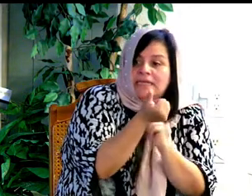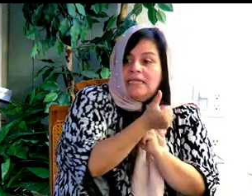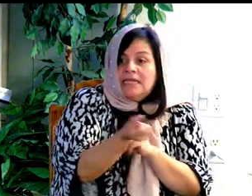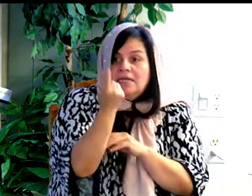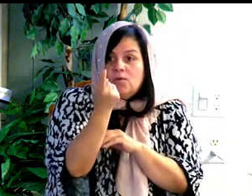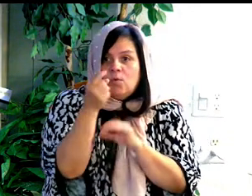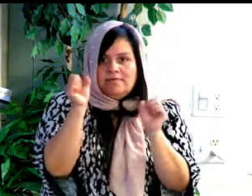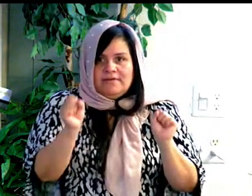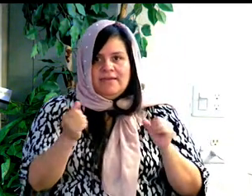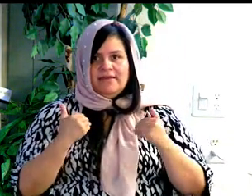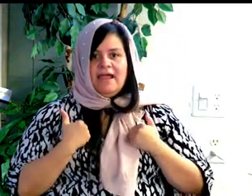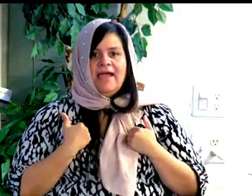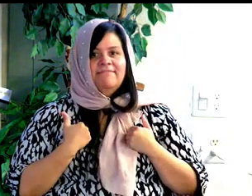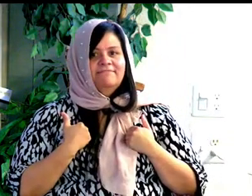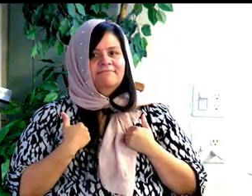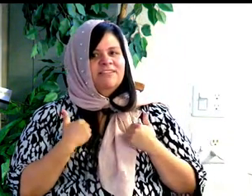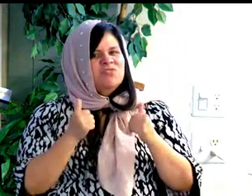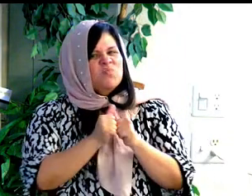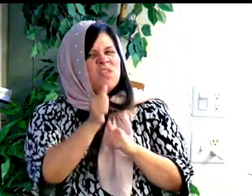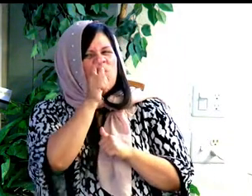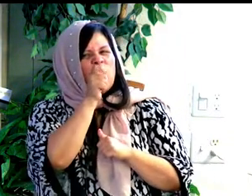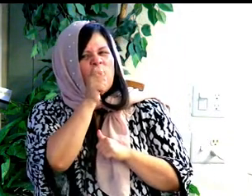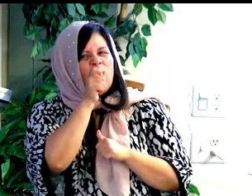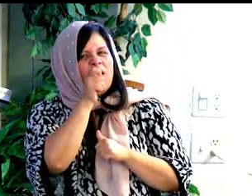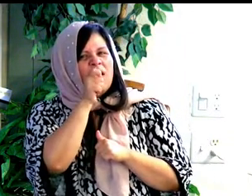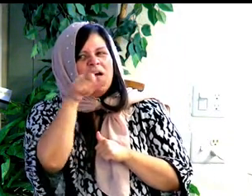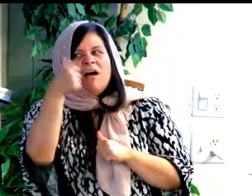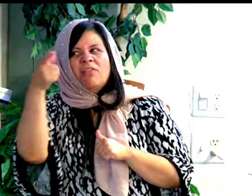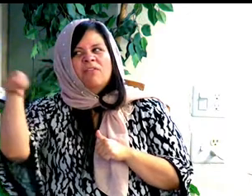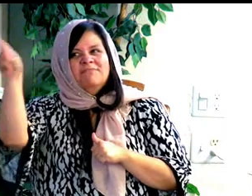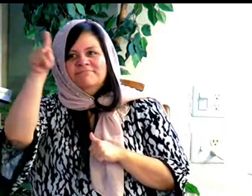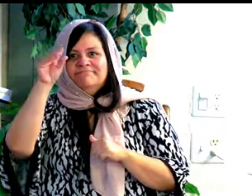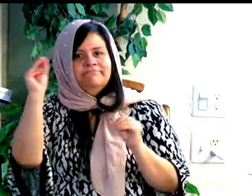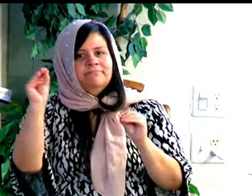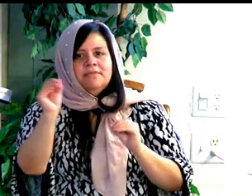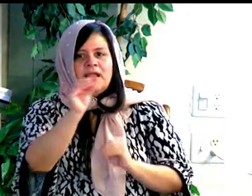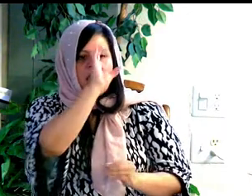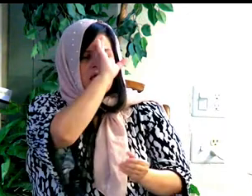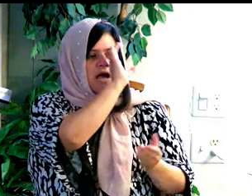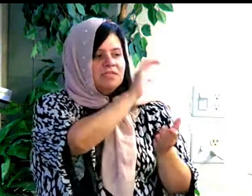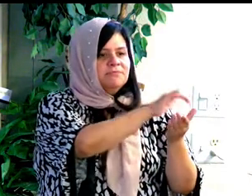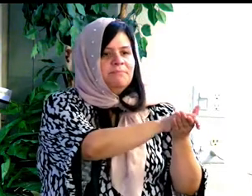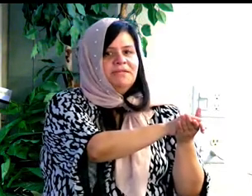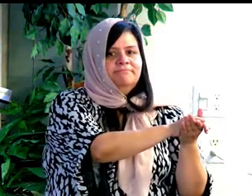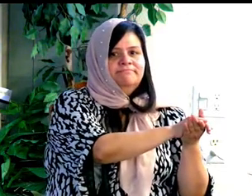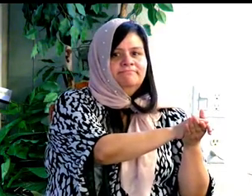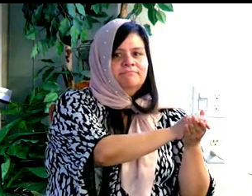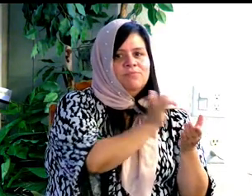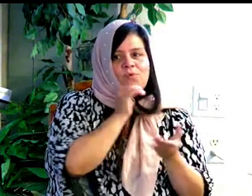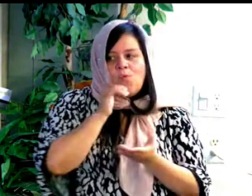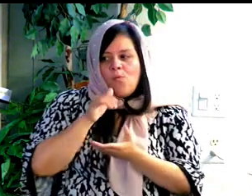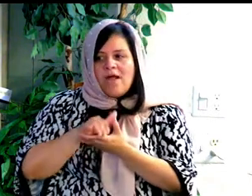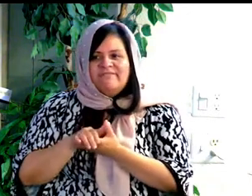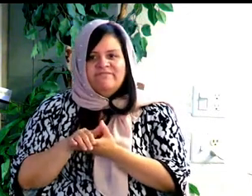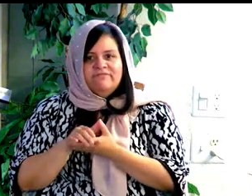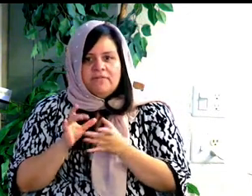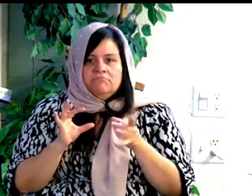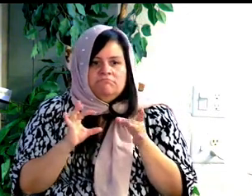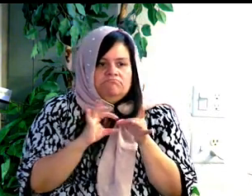La relación más cercana que una persona puede tener es con su esposo o esposa.